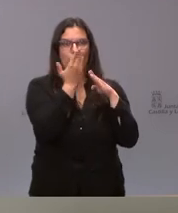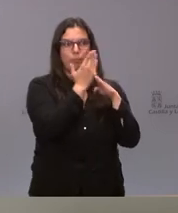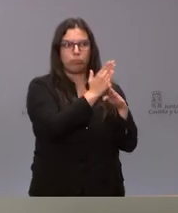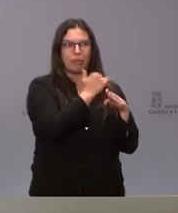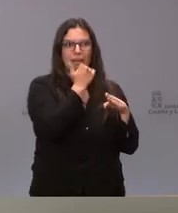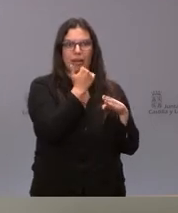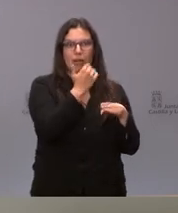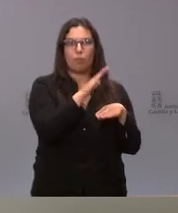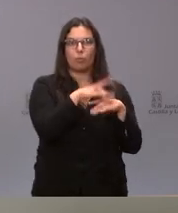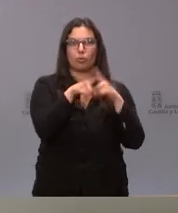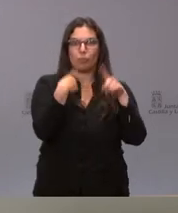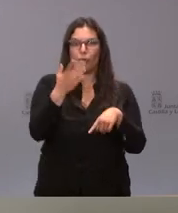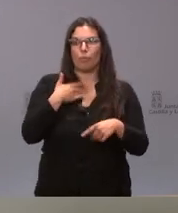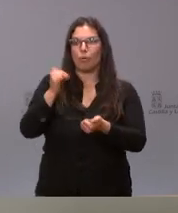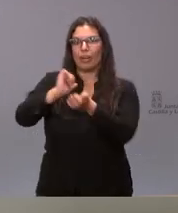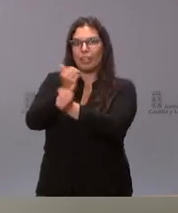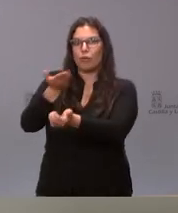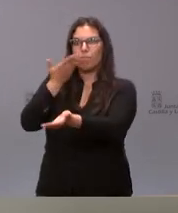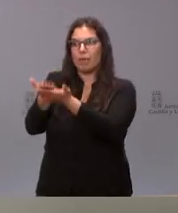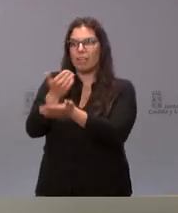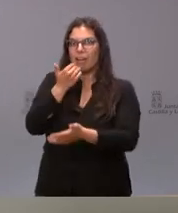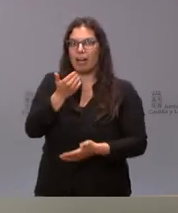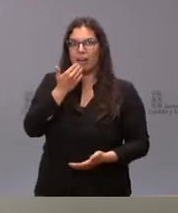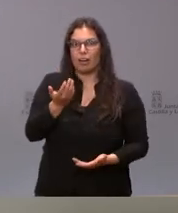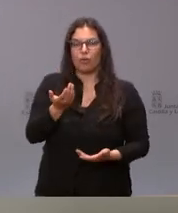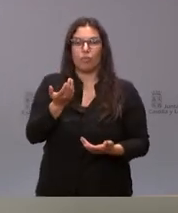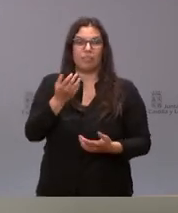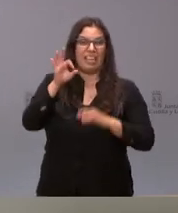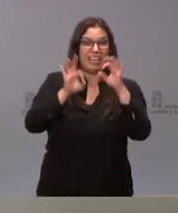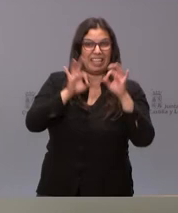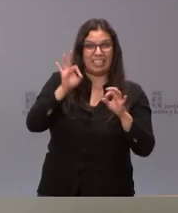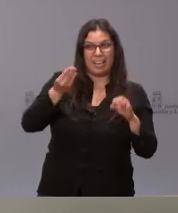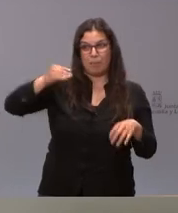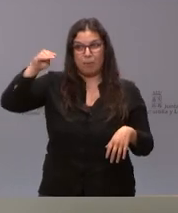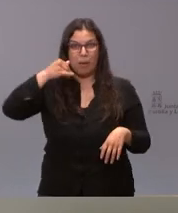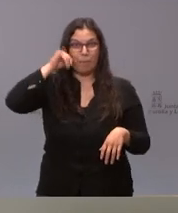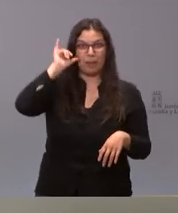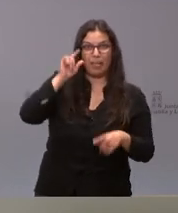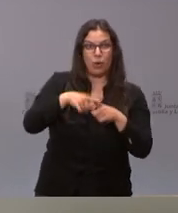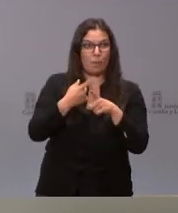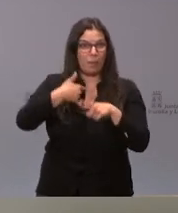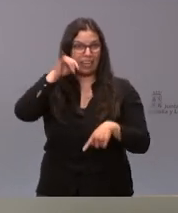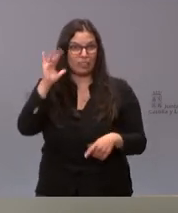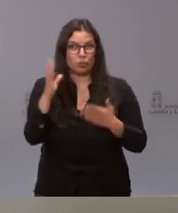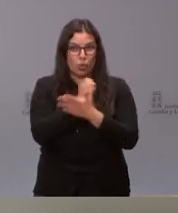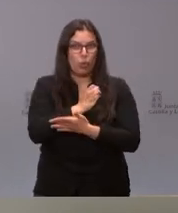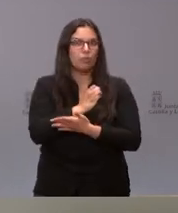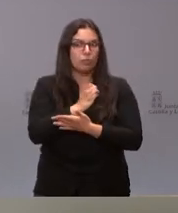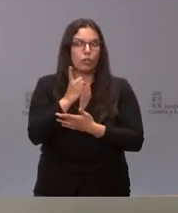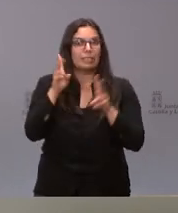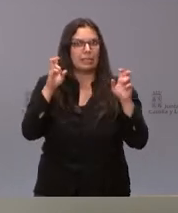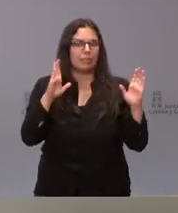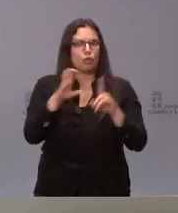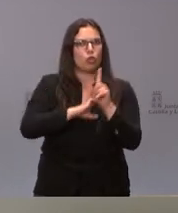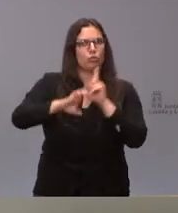nos permite el acceso al crédito en un contexto en el que se habla de subidas de tipos de interés y riesgo de aumento de prima de riesgo por tanto ese es un asunto en el que